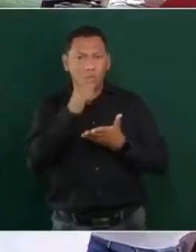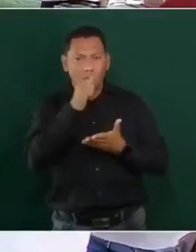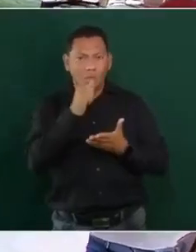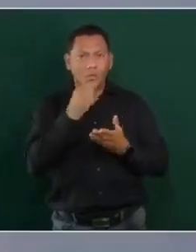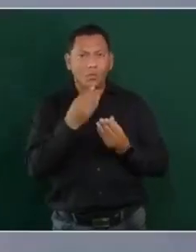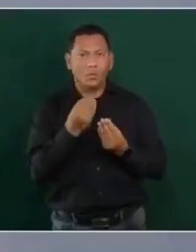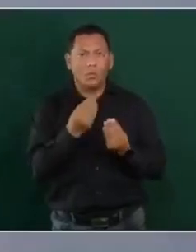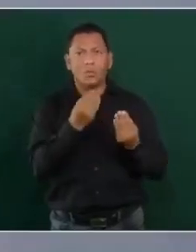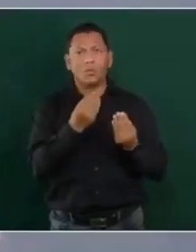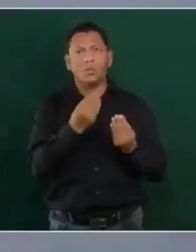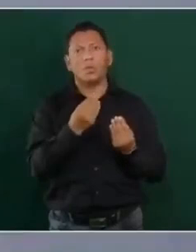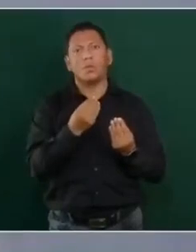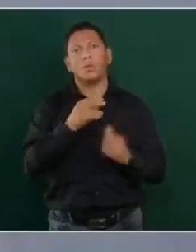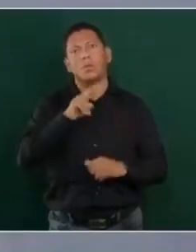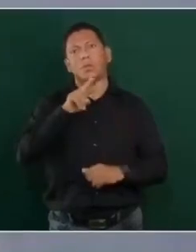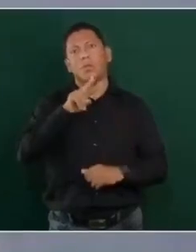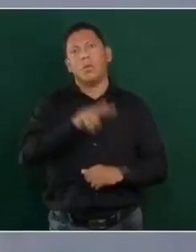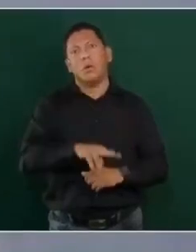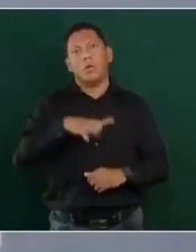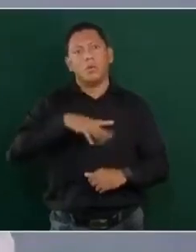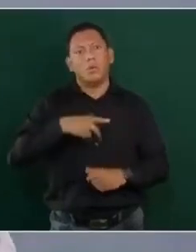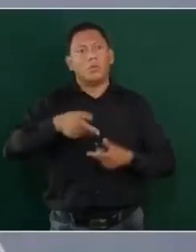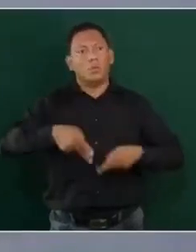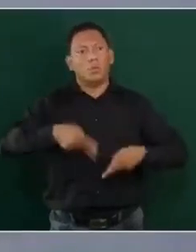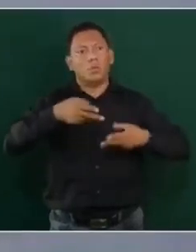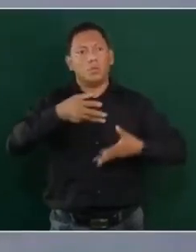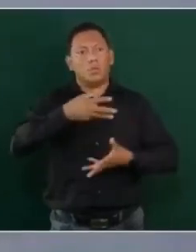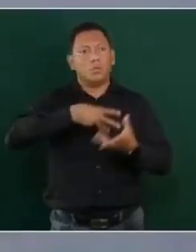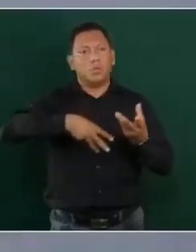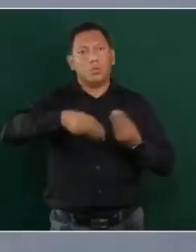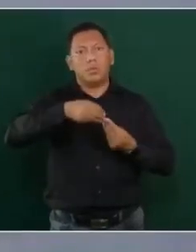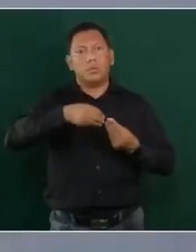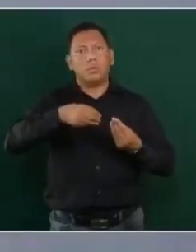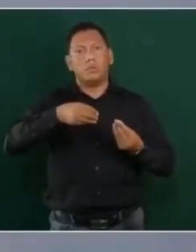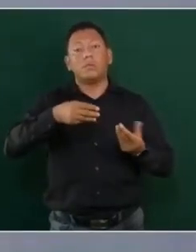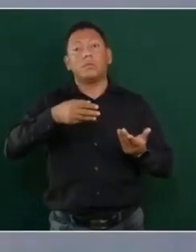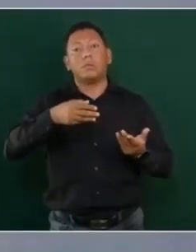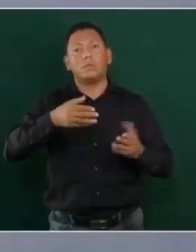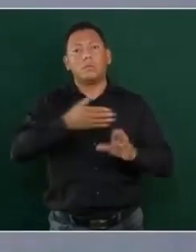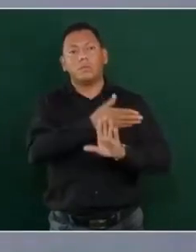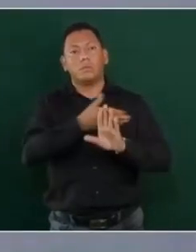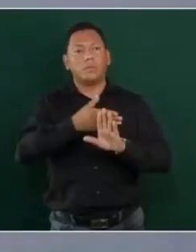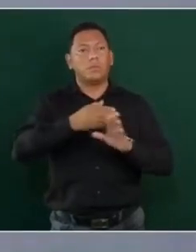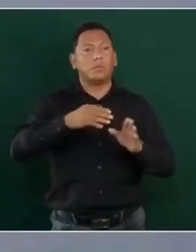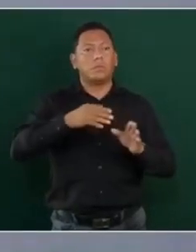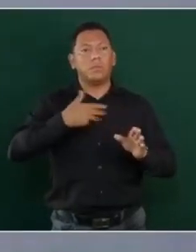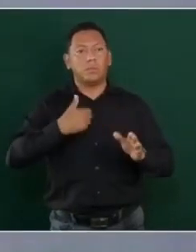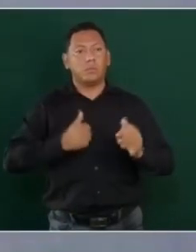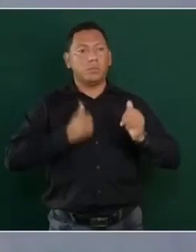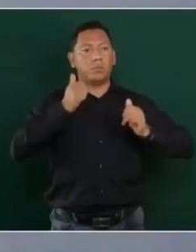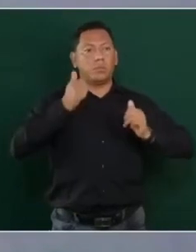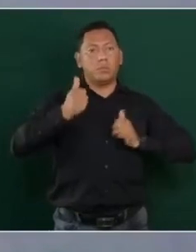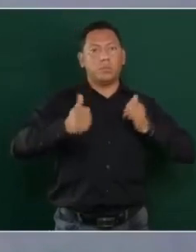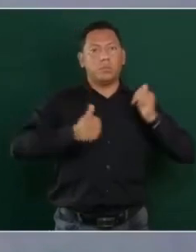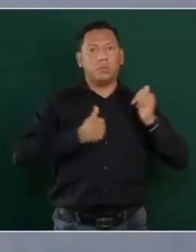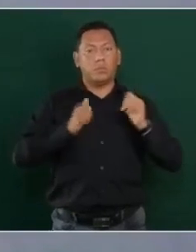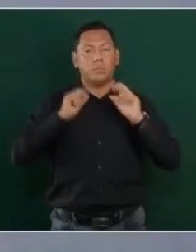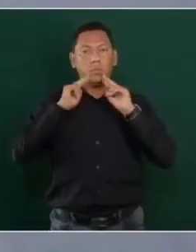hay un mercado y se pelean por el mercado las bandas